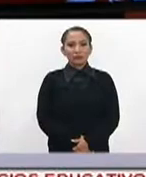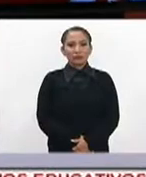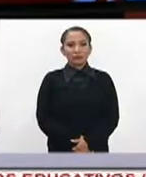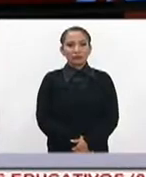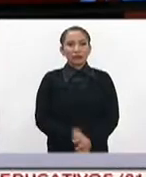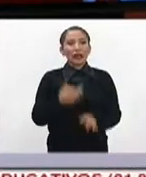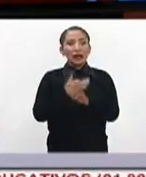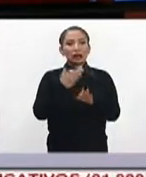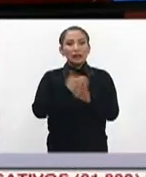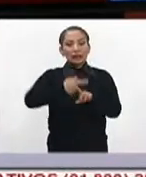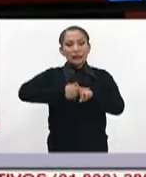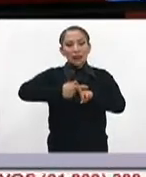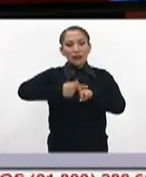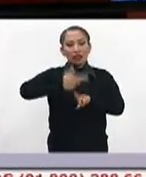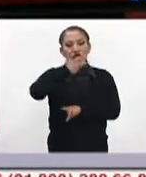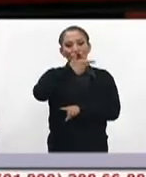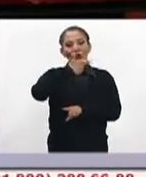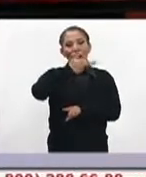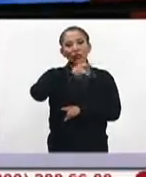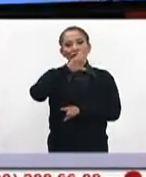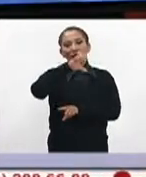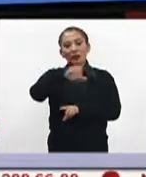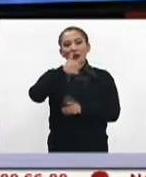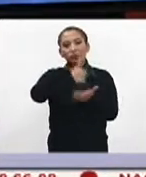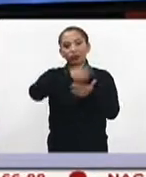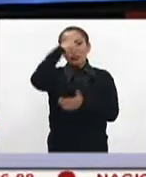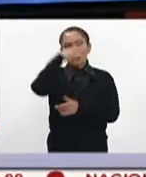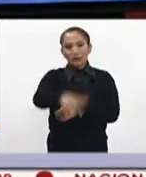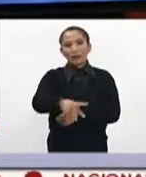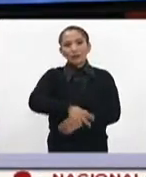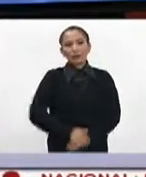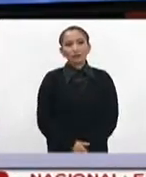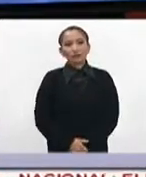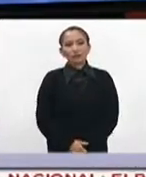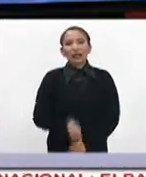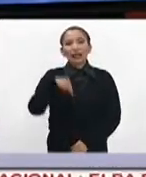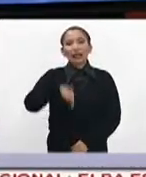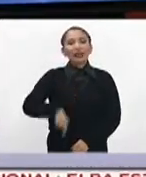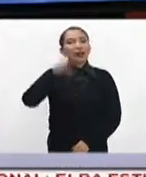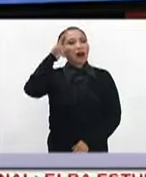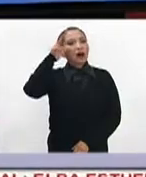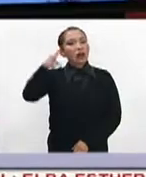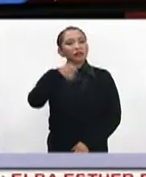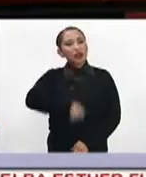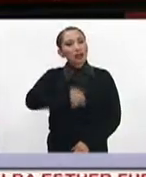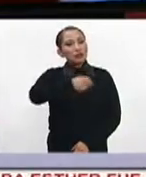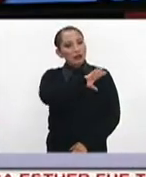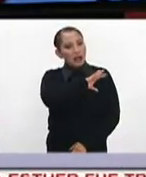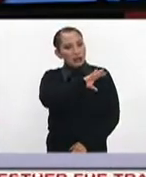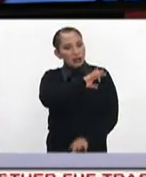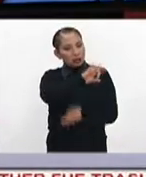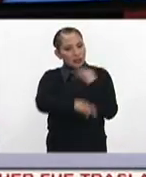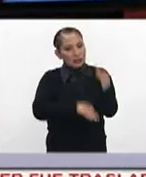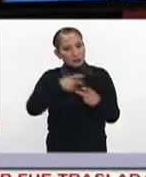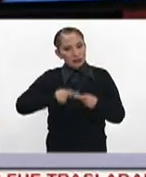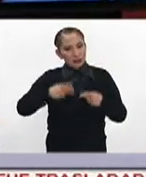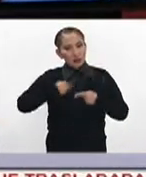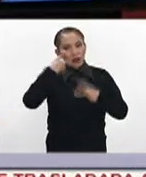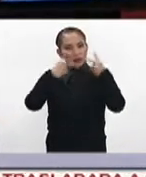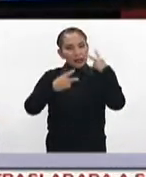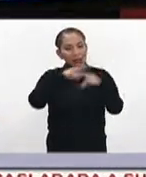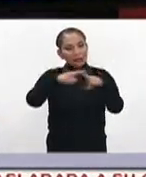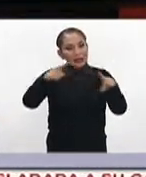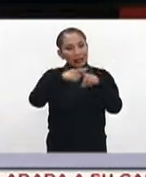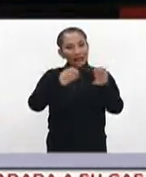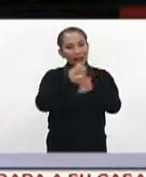En este momento la temperatura a ocho grados centígrados en la capital del país. Desde aquí, como siempre, un saludo muy afectuoso también a quienes nos están